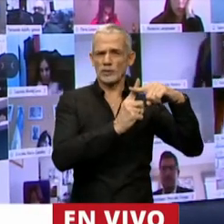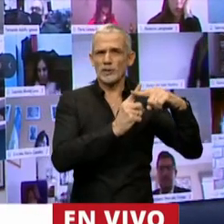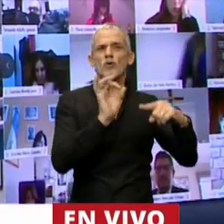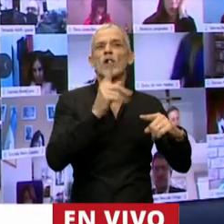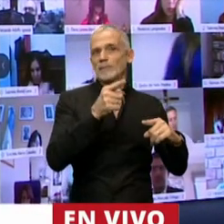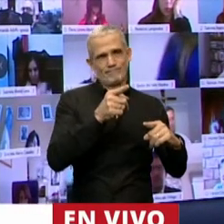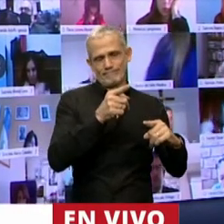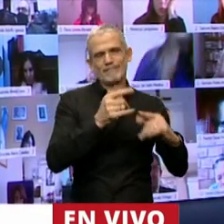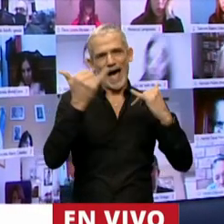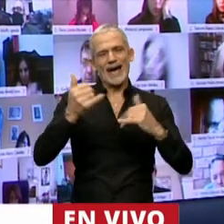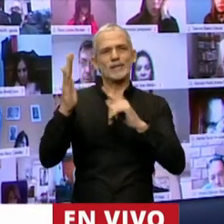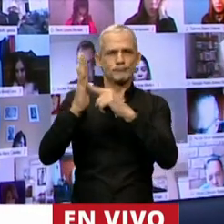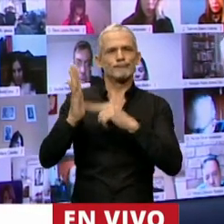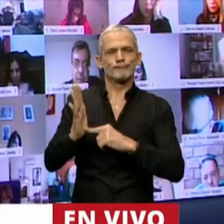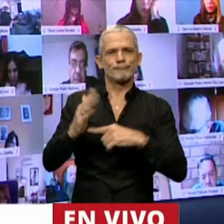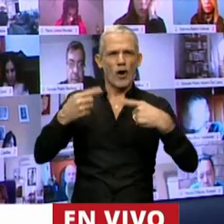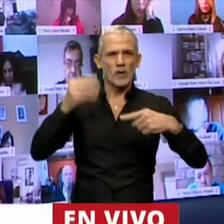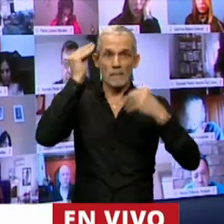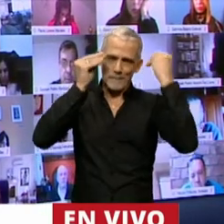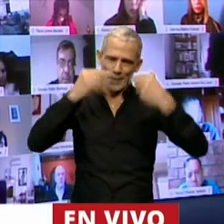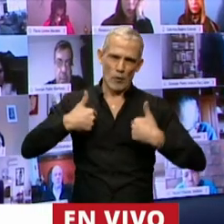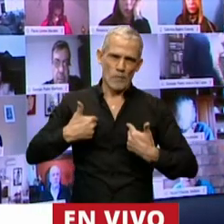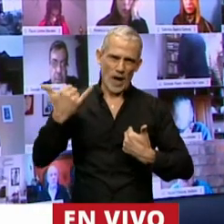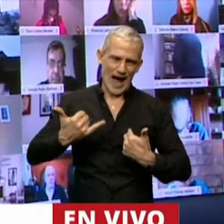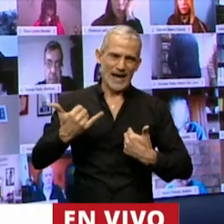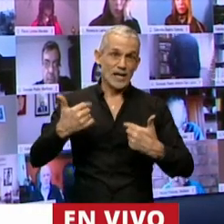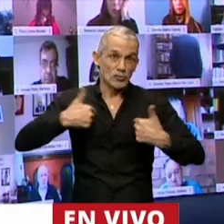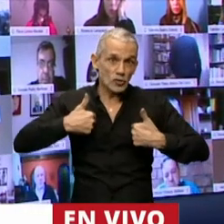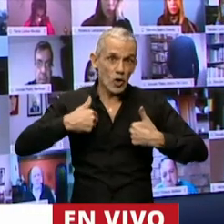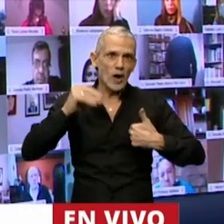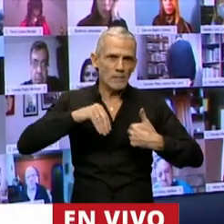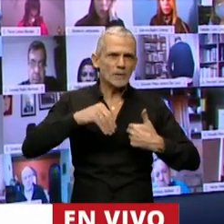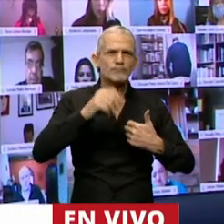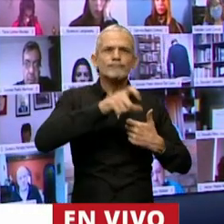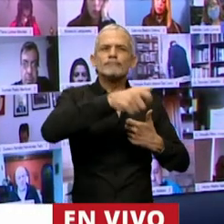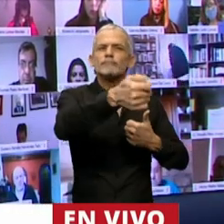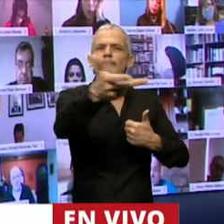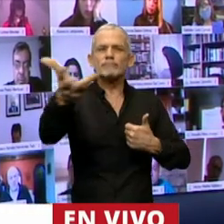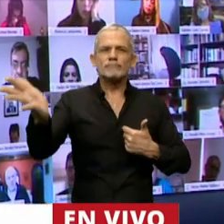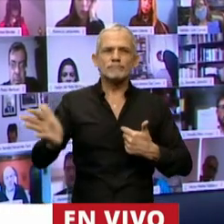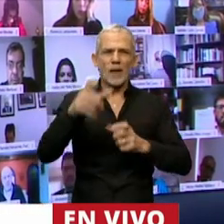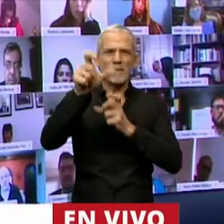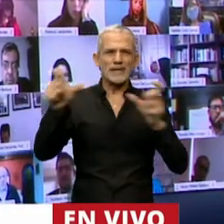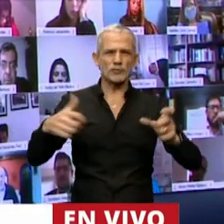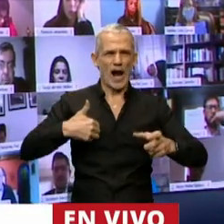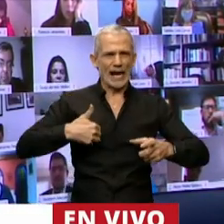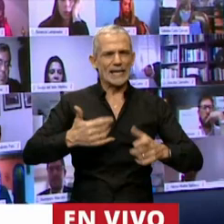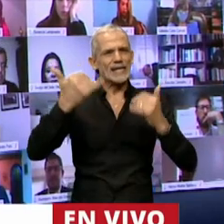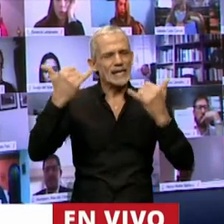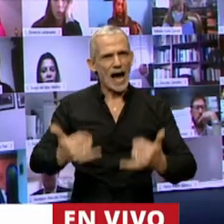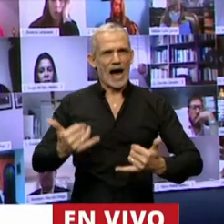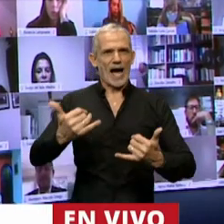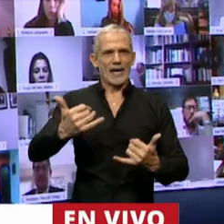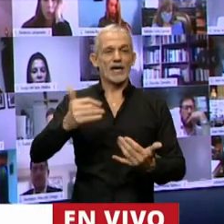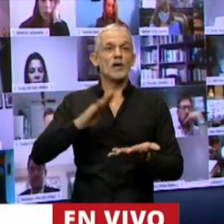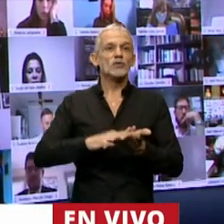comentaría la preocupación que también tengo, que tengo yo y que tiene una gran parte de los argentinos y argentinas, que tiene que ver